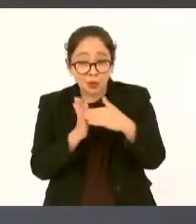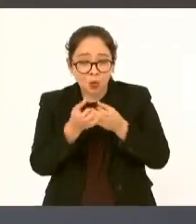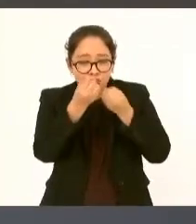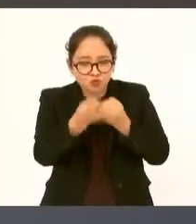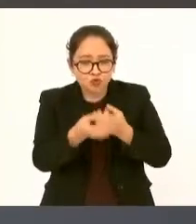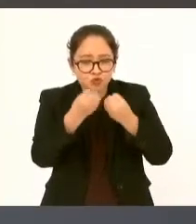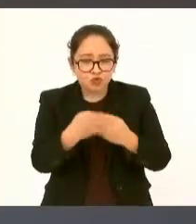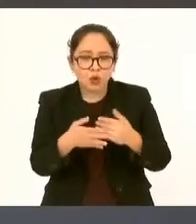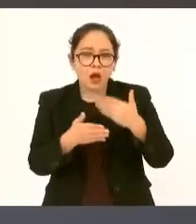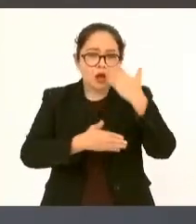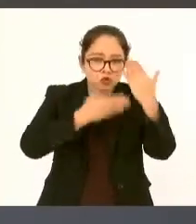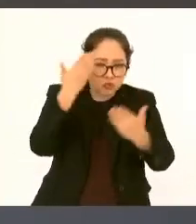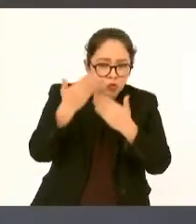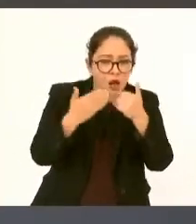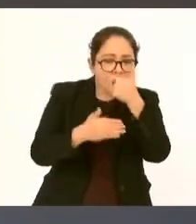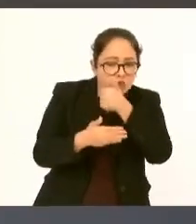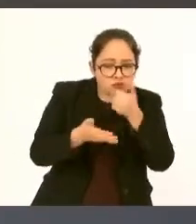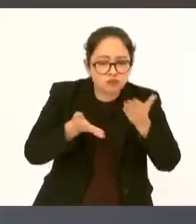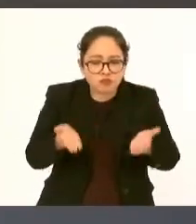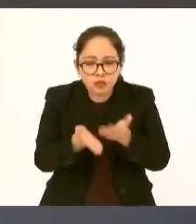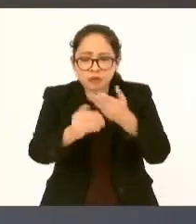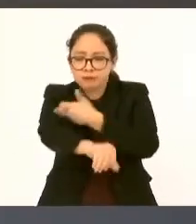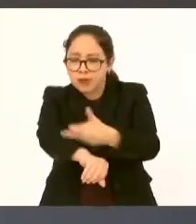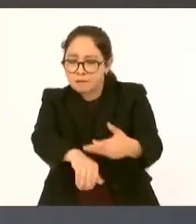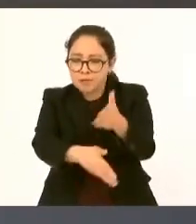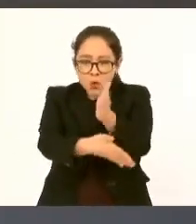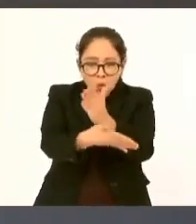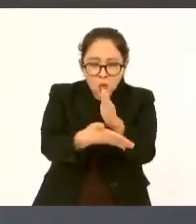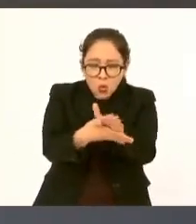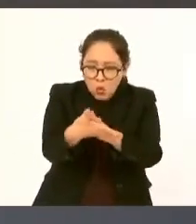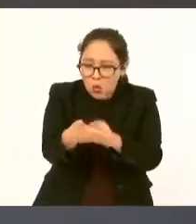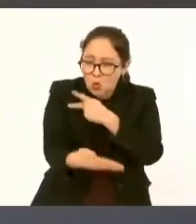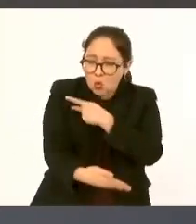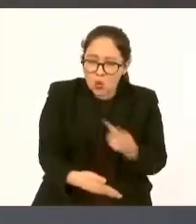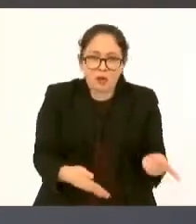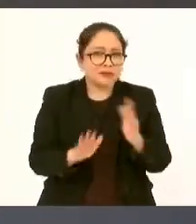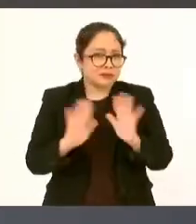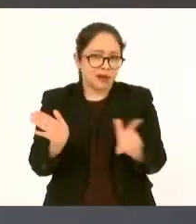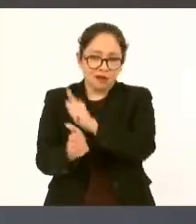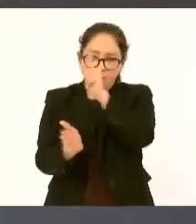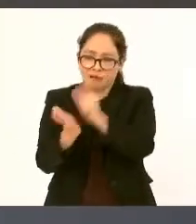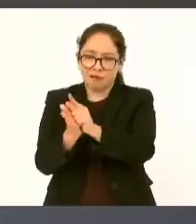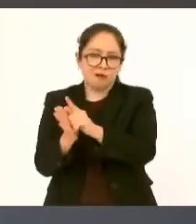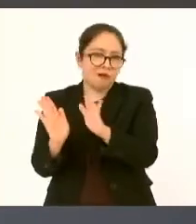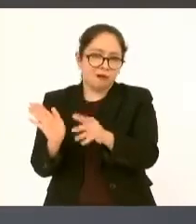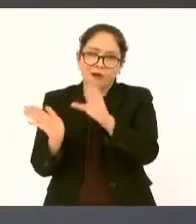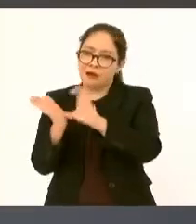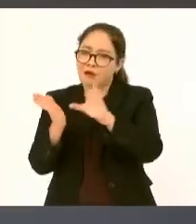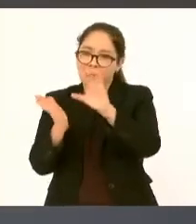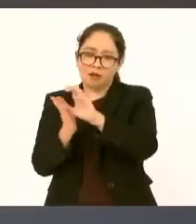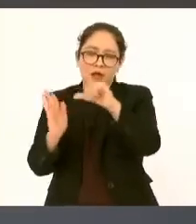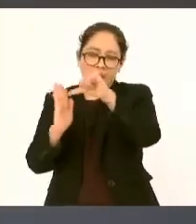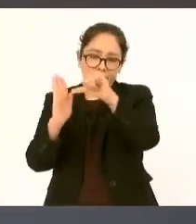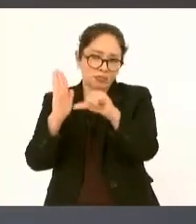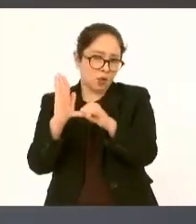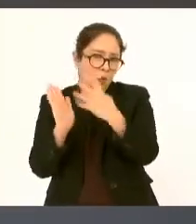de escasos recursos económicos y ya está en el artículo cuarto de la Constitución así también ya está